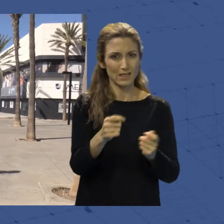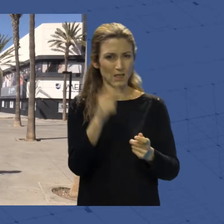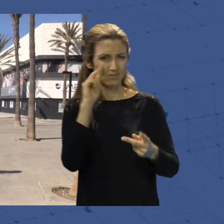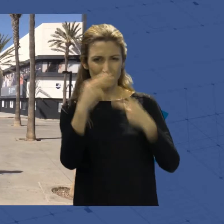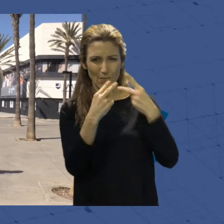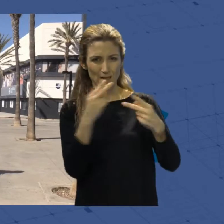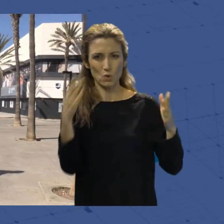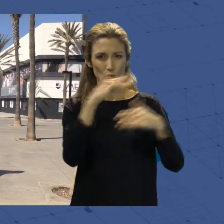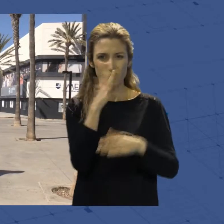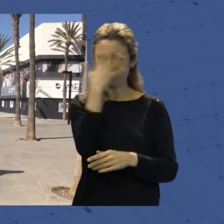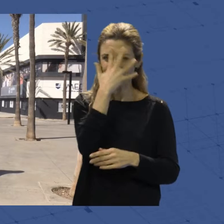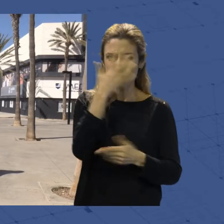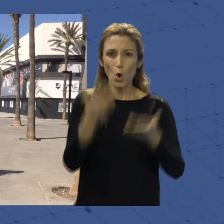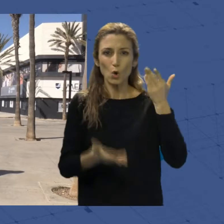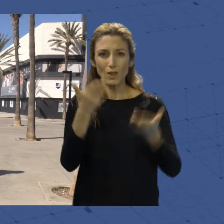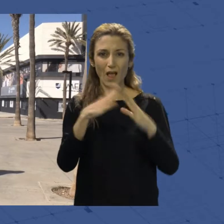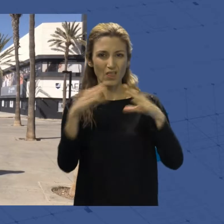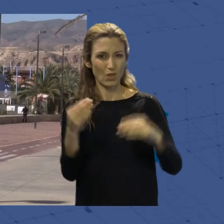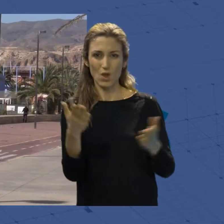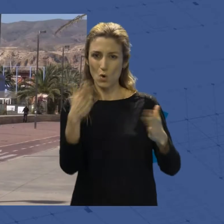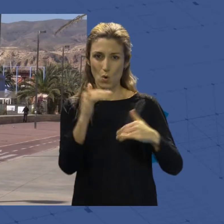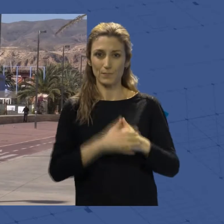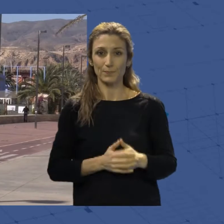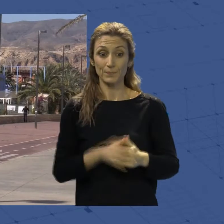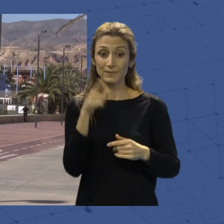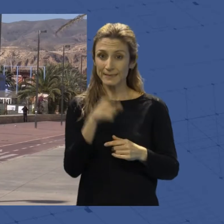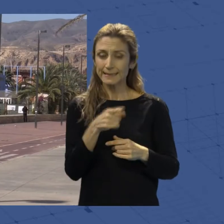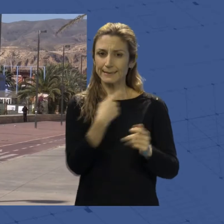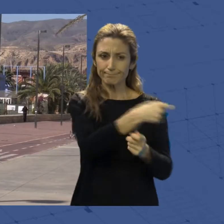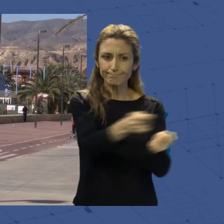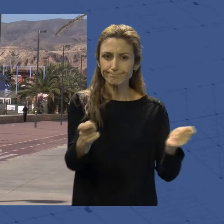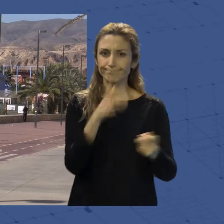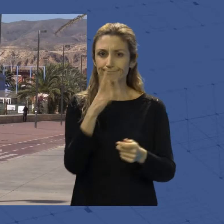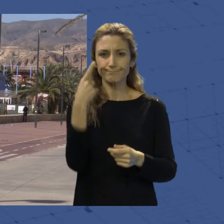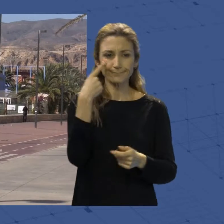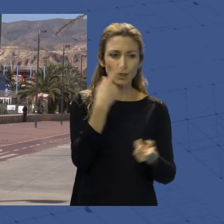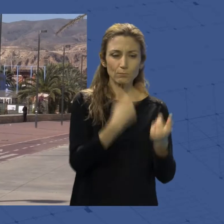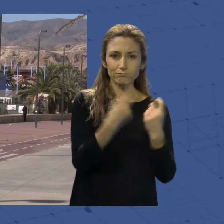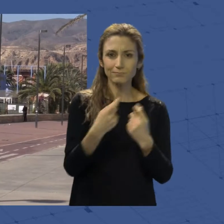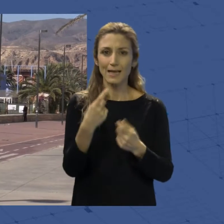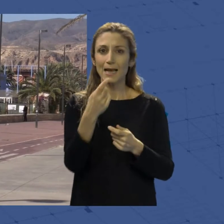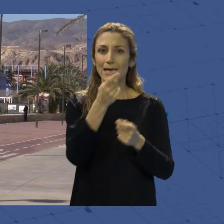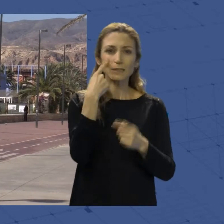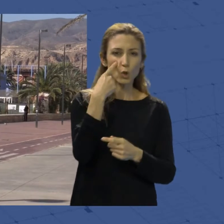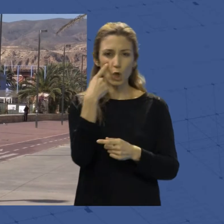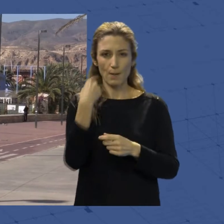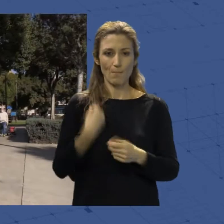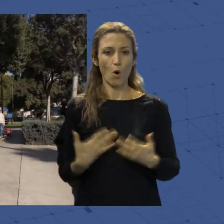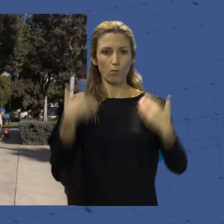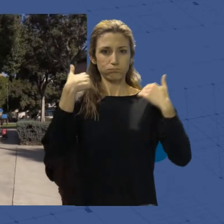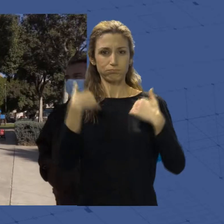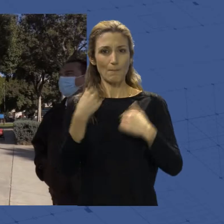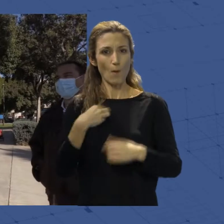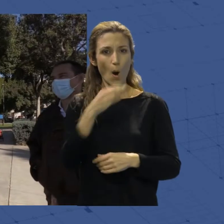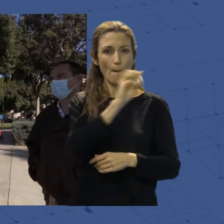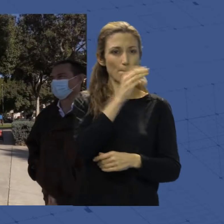forma injusta con los andaluces. Un reparto que está rescatando instituciones gobernadas por el PSOE sin criterio ni objetividad